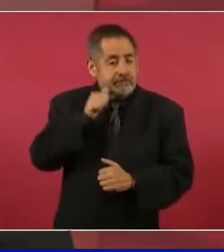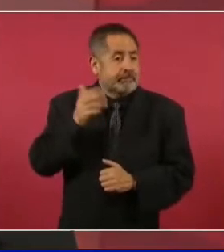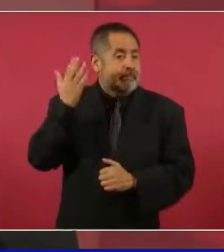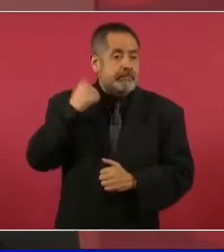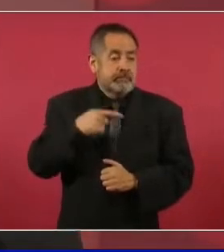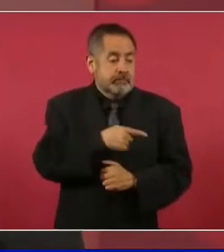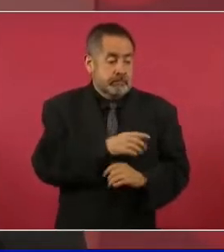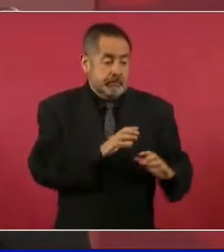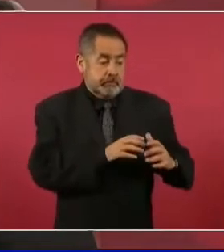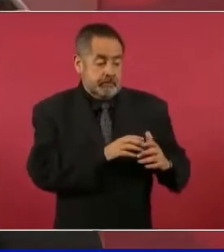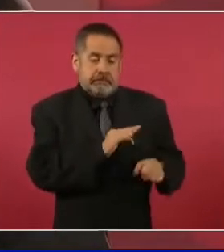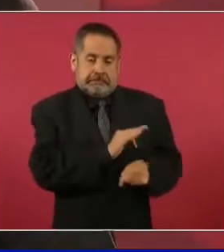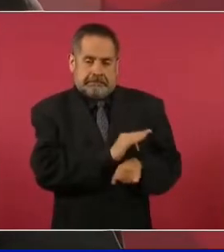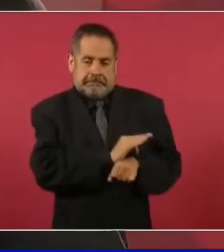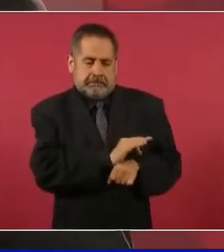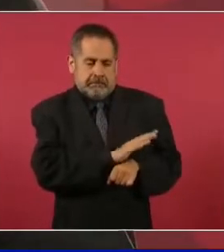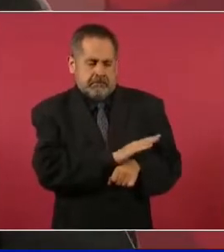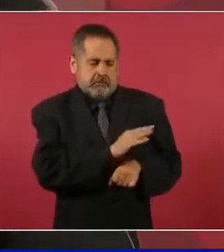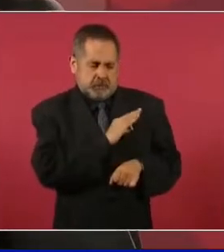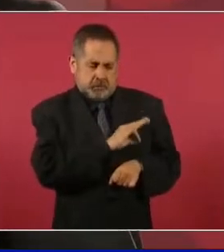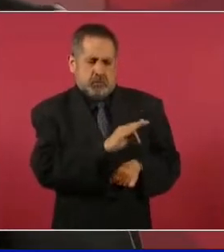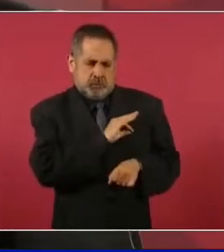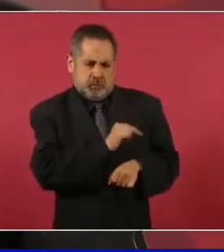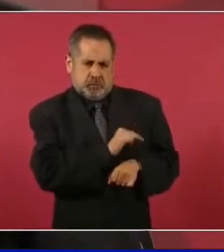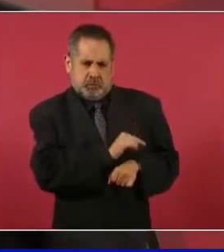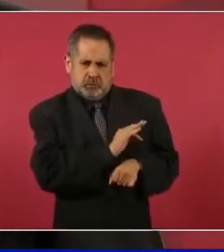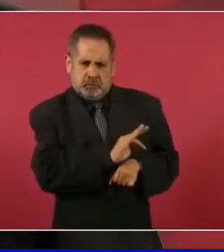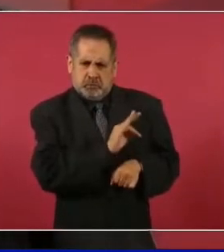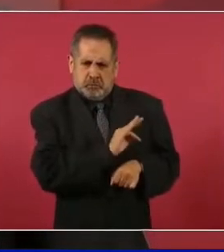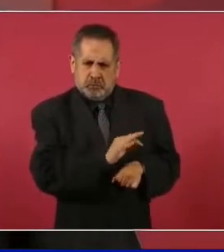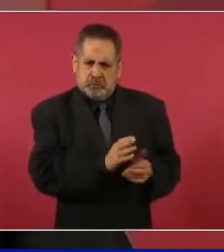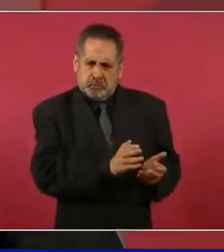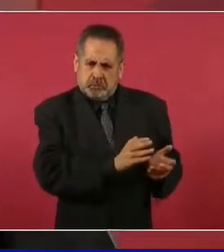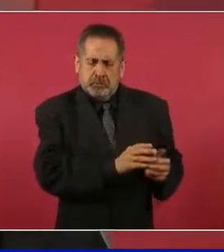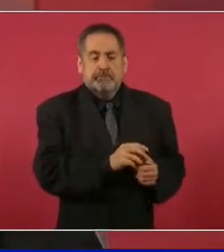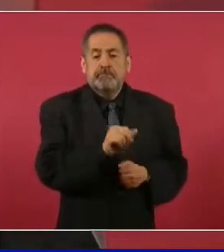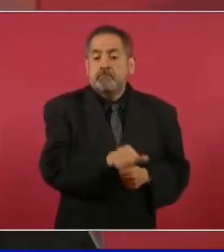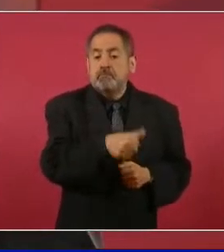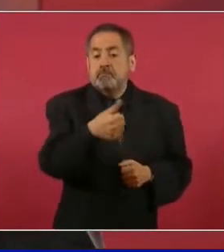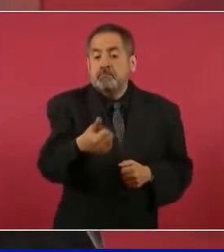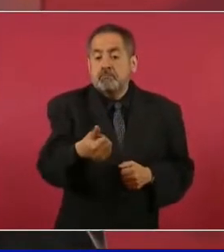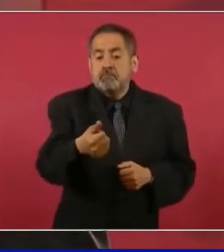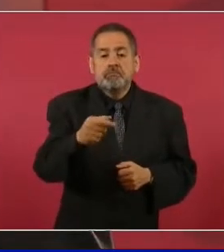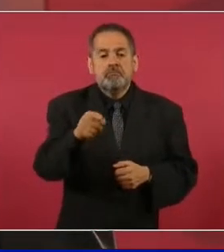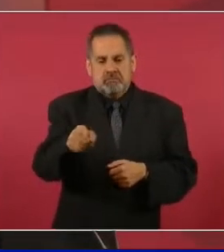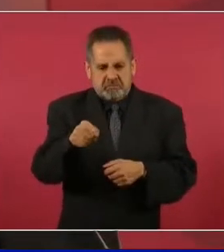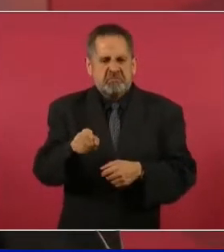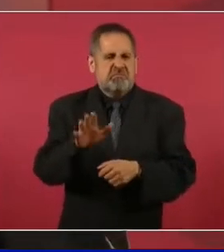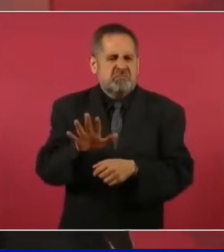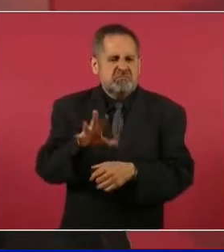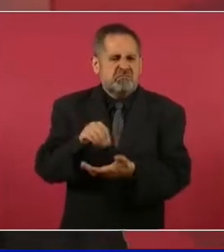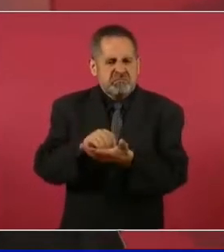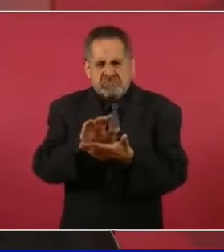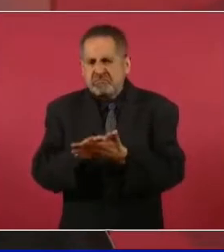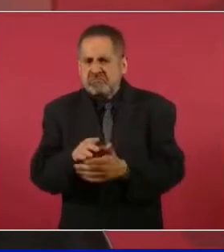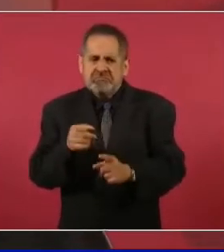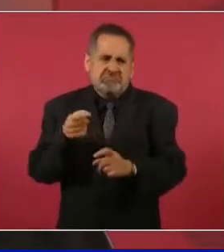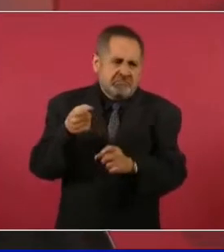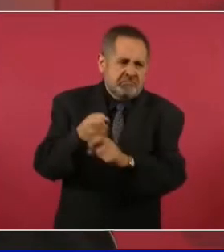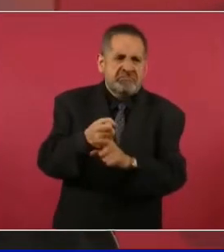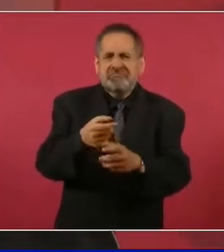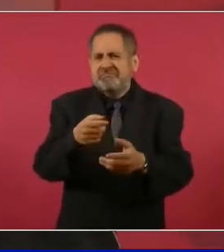y perseguir y destruir